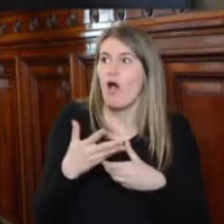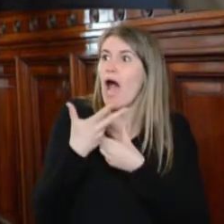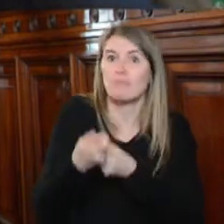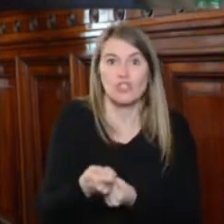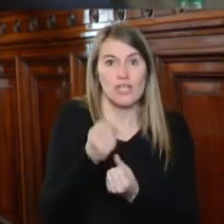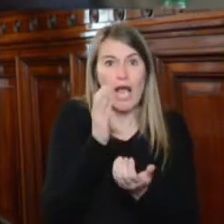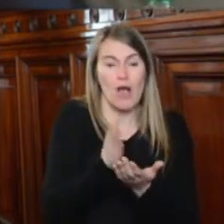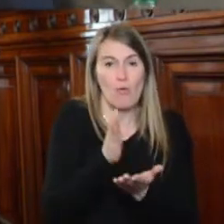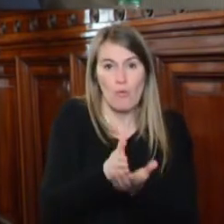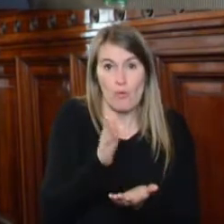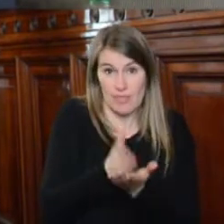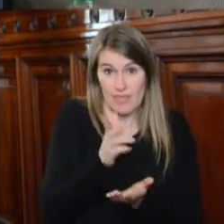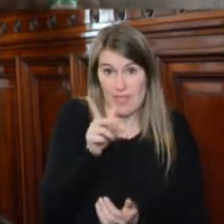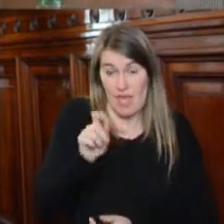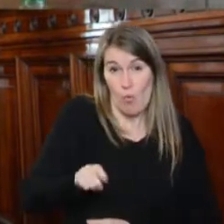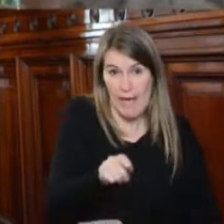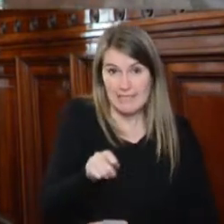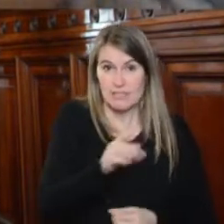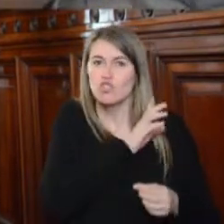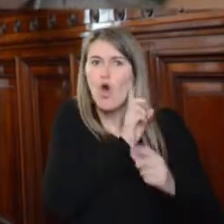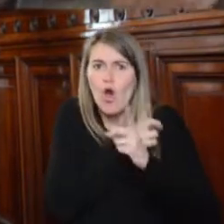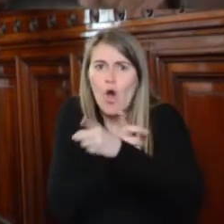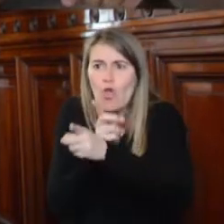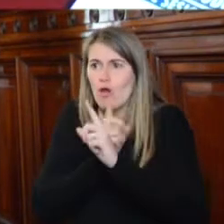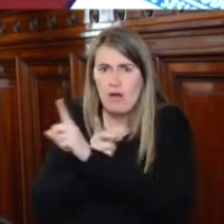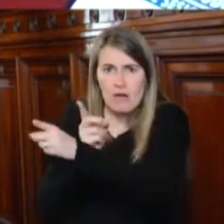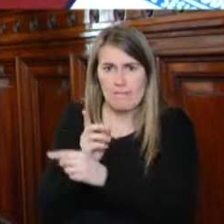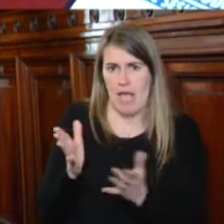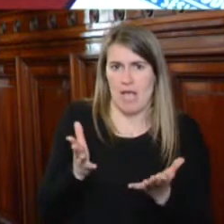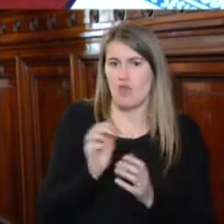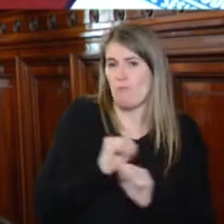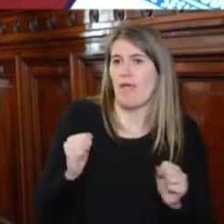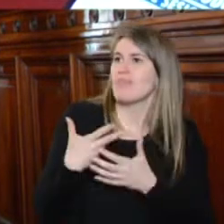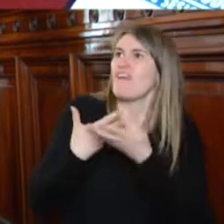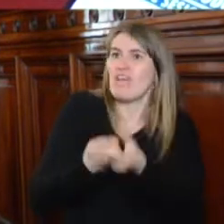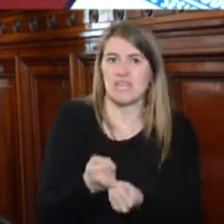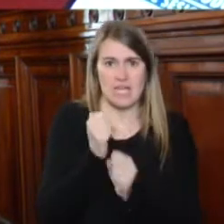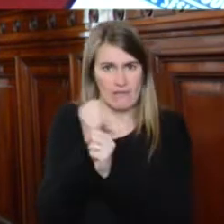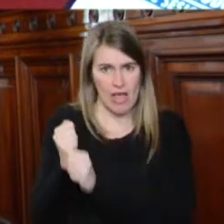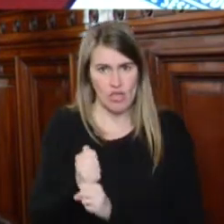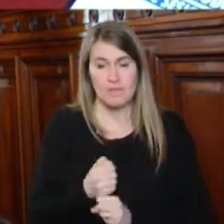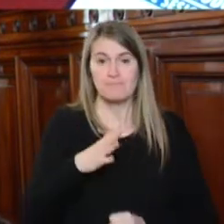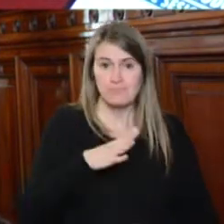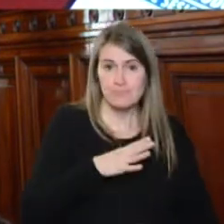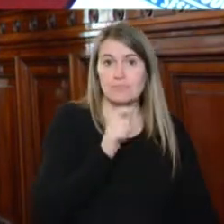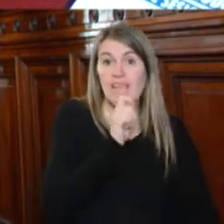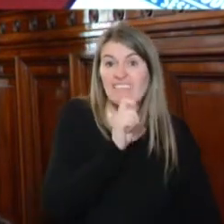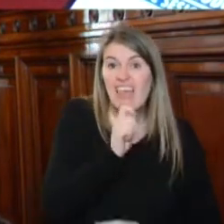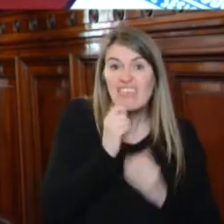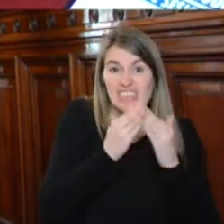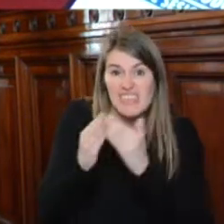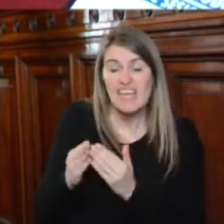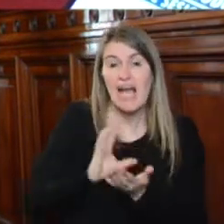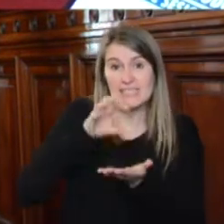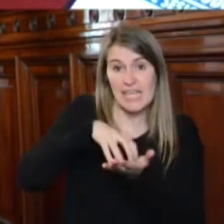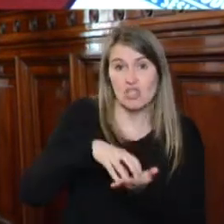ligados a la defensa de trabajadores. Todo esto en un contexto en el que, de acuerdo con el Instituto Público de Estadísticas y diversos centros de estudios